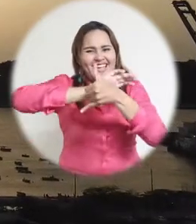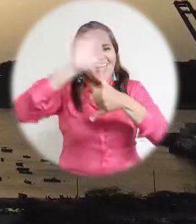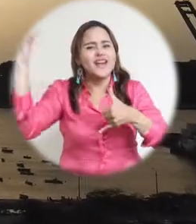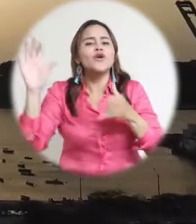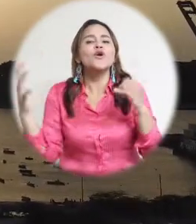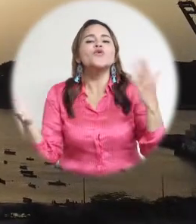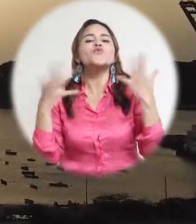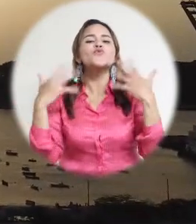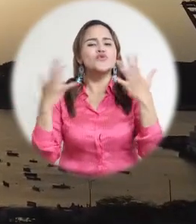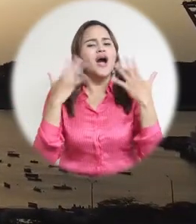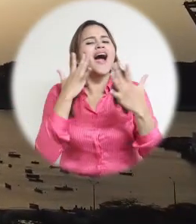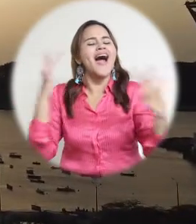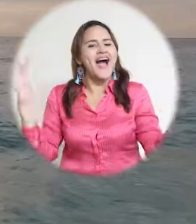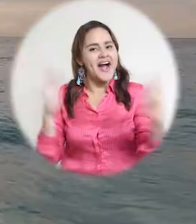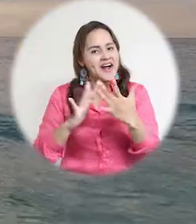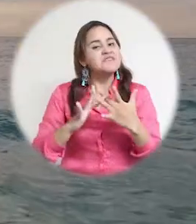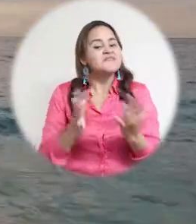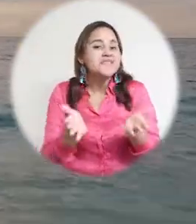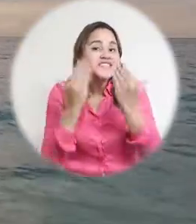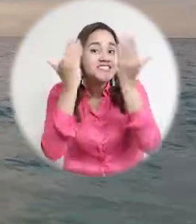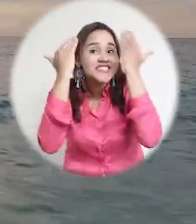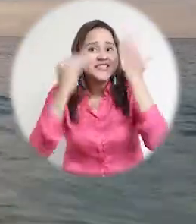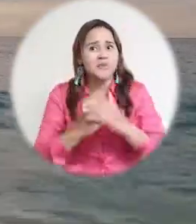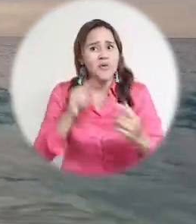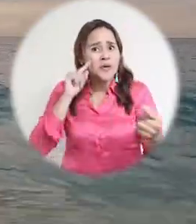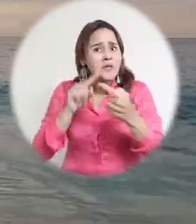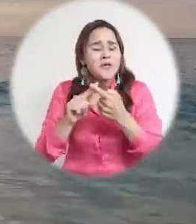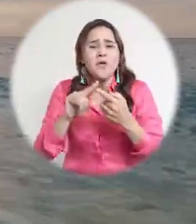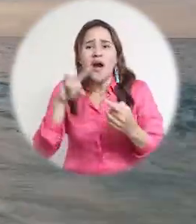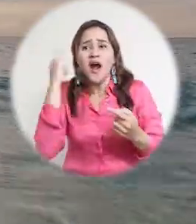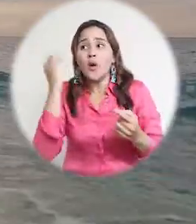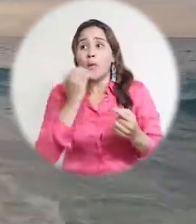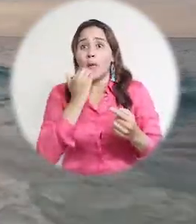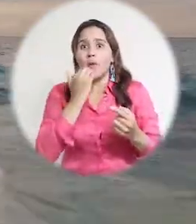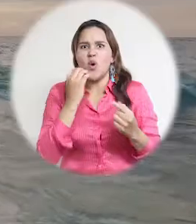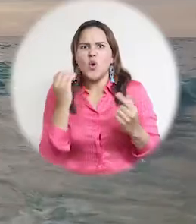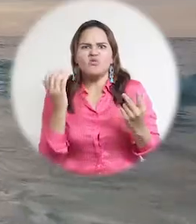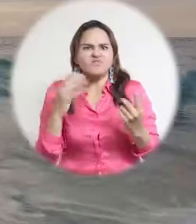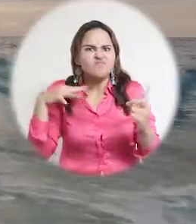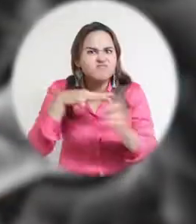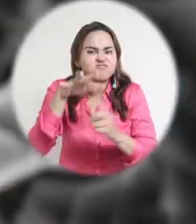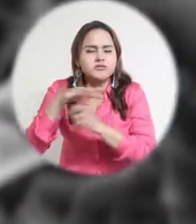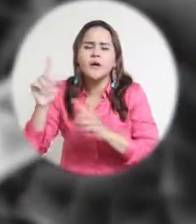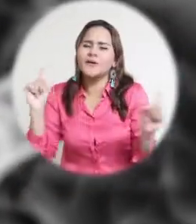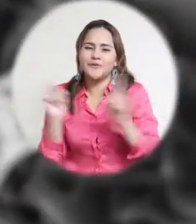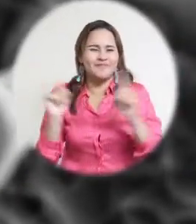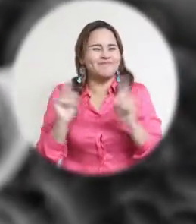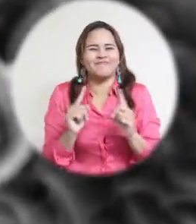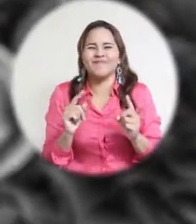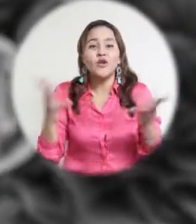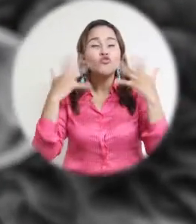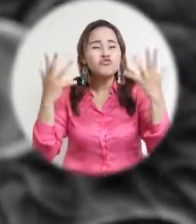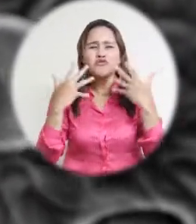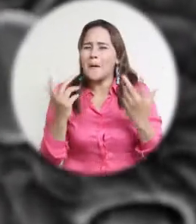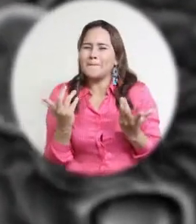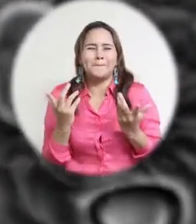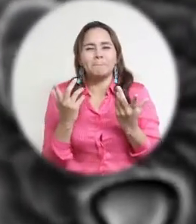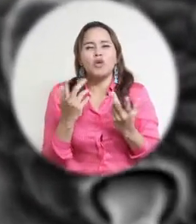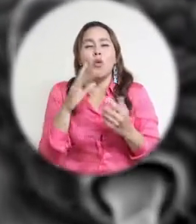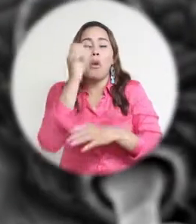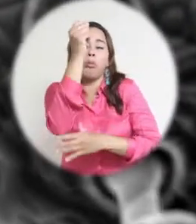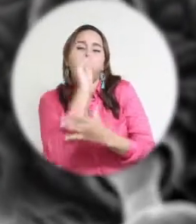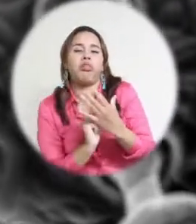Caribe brindan una ventaja adicional a esta parte de la población, pues el virus no sobrevive por mucho tiempo en superficies inanimadas a altas